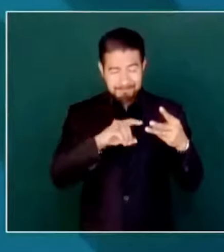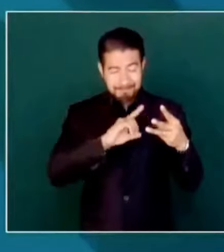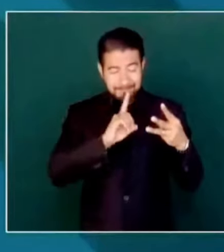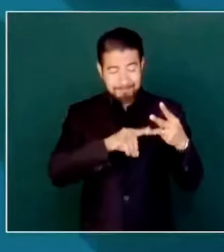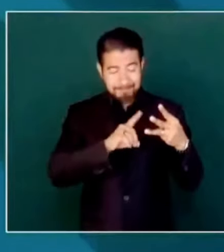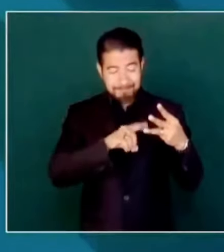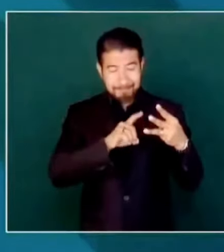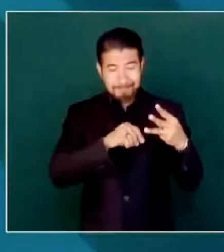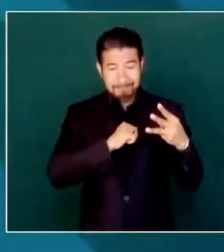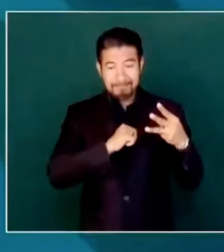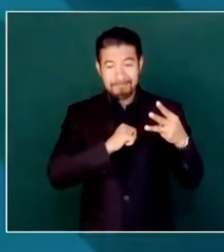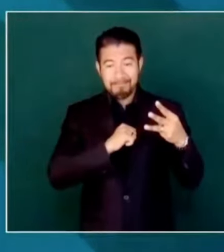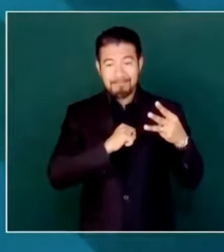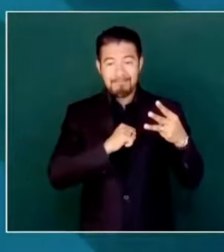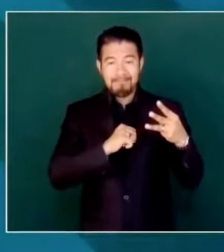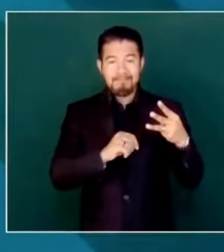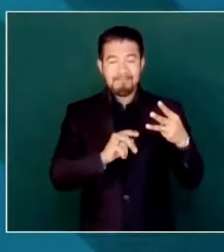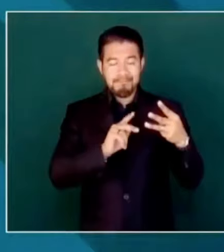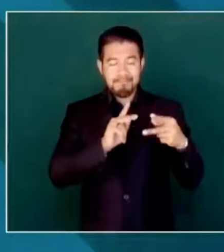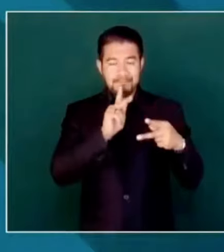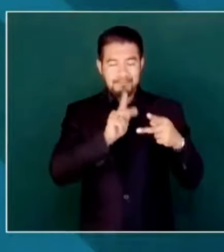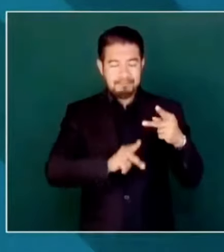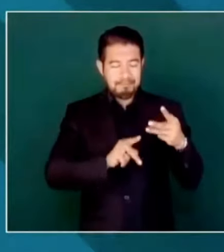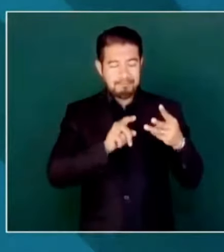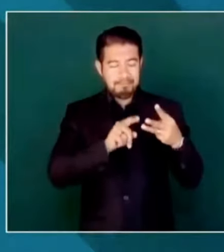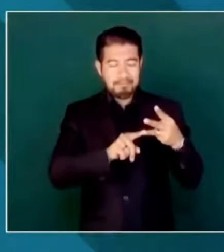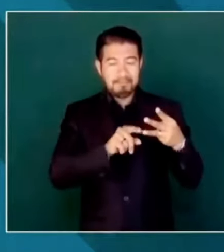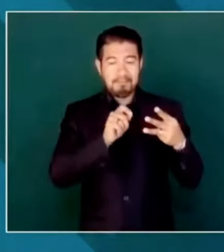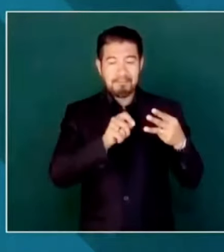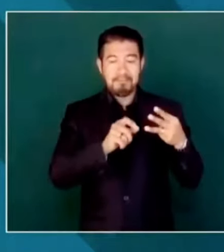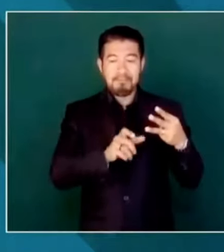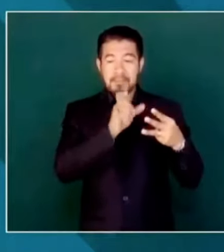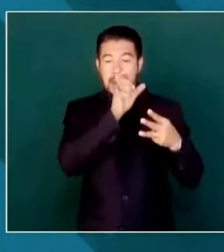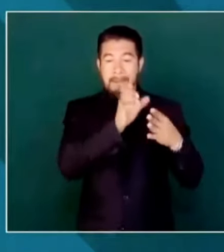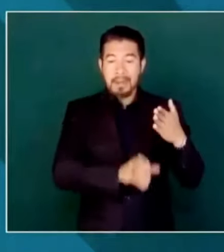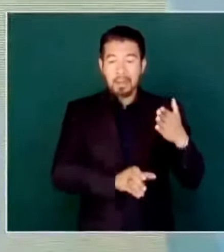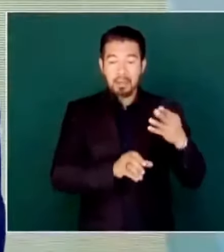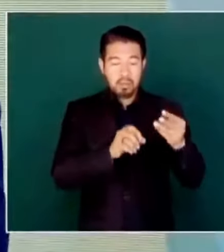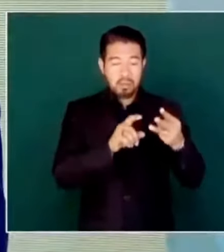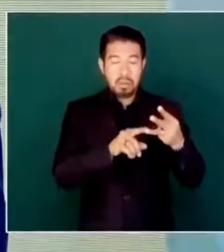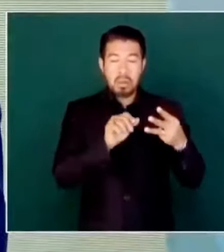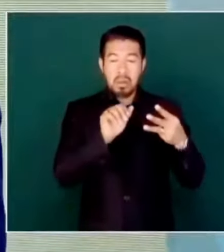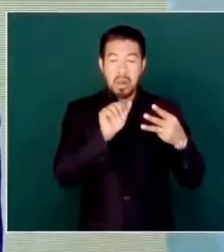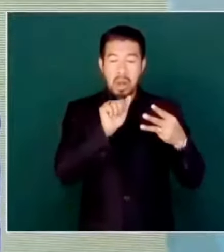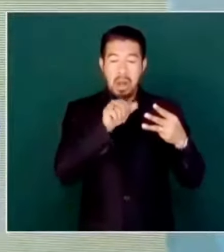capítulo. Y el tercero, Andrés Manuel,